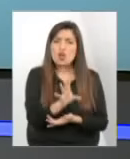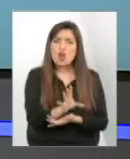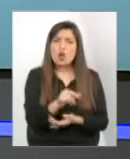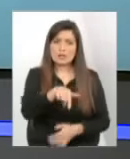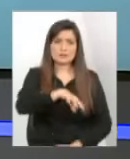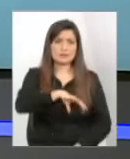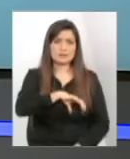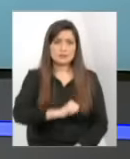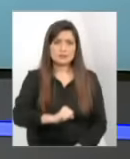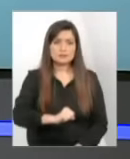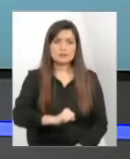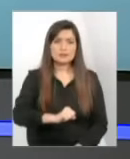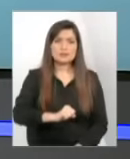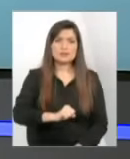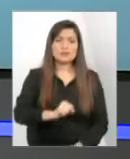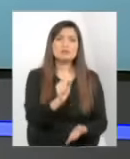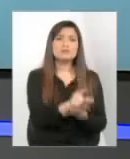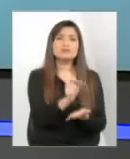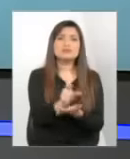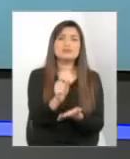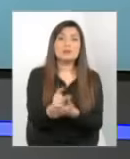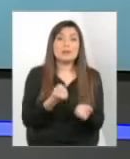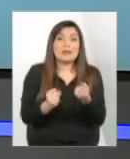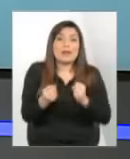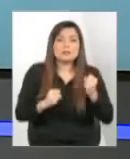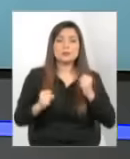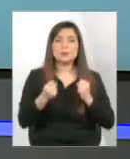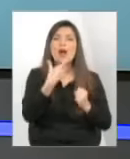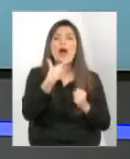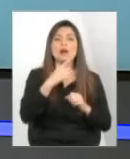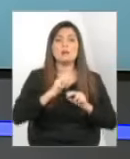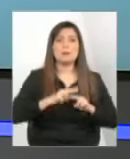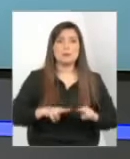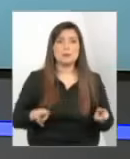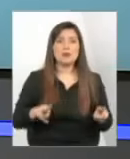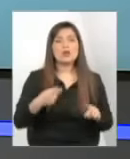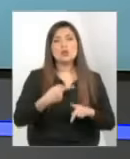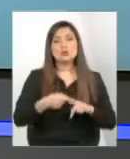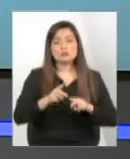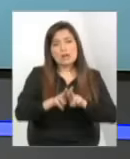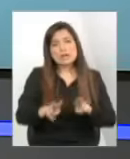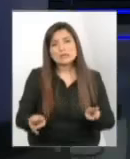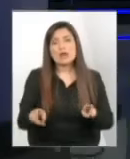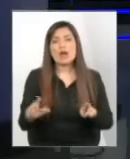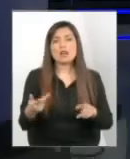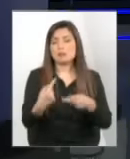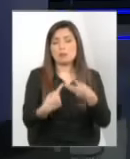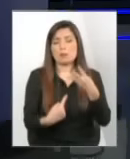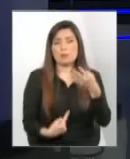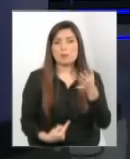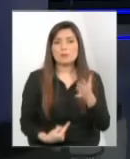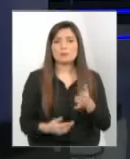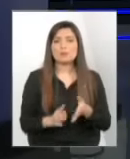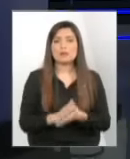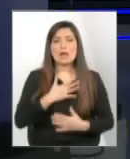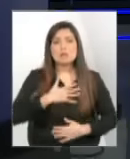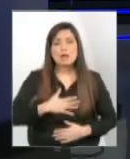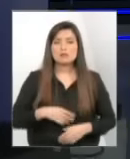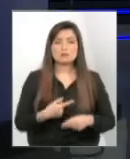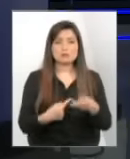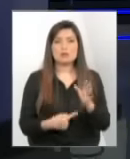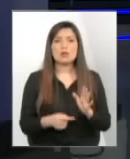Santiago de fármacos como ansiolíticos calmantes tranquilizantes en fin mantenerlos como